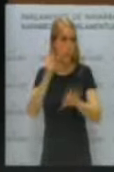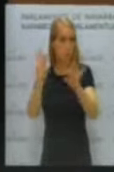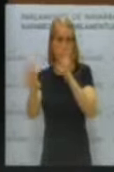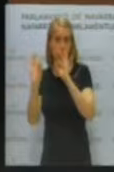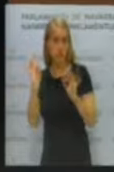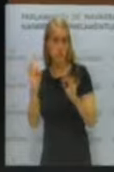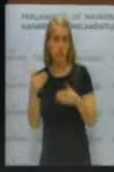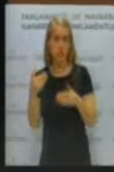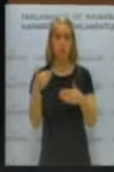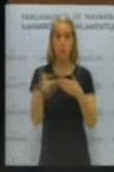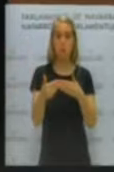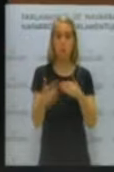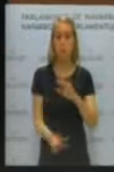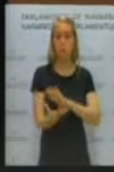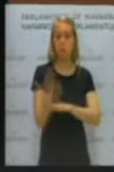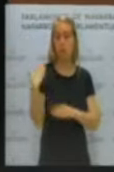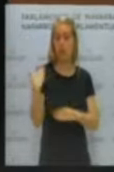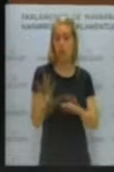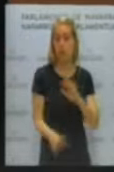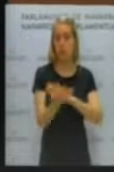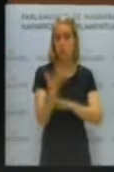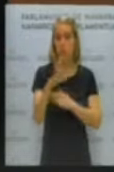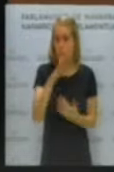reciente creación, creado al efecto.